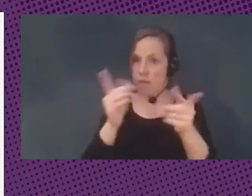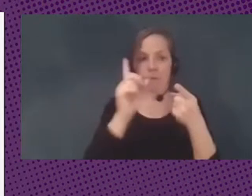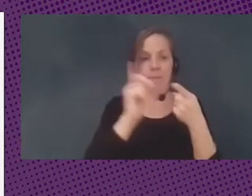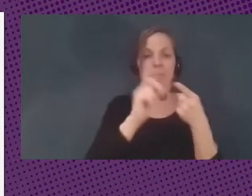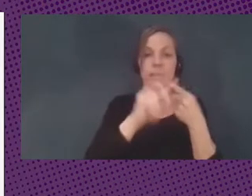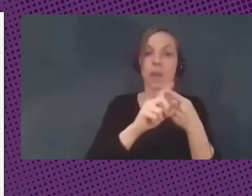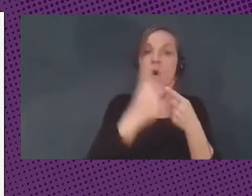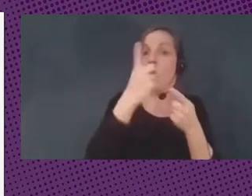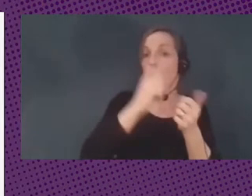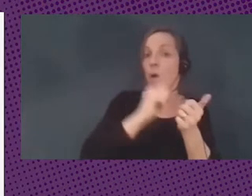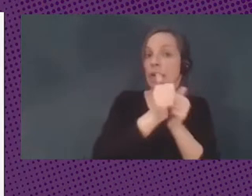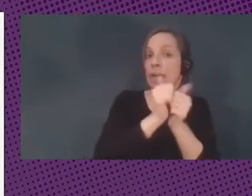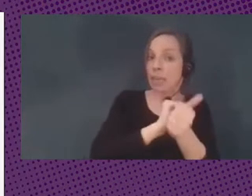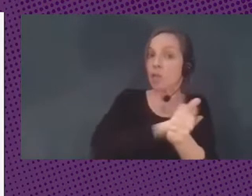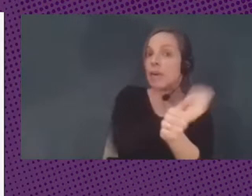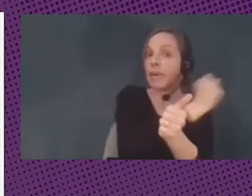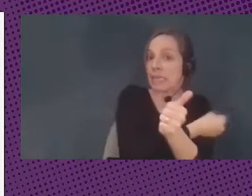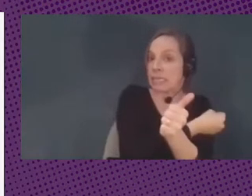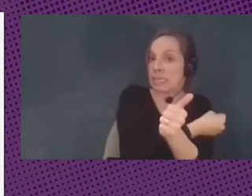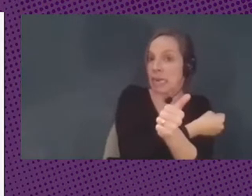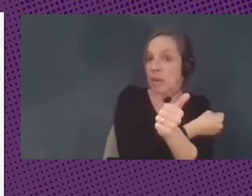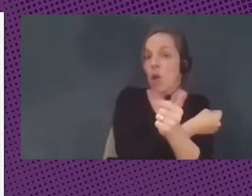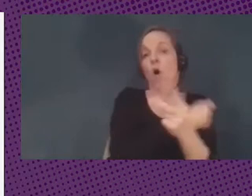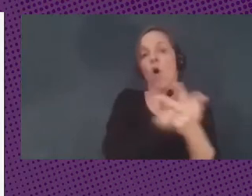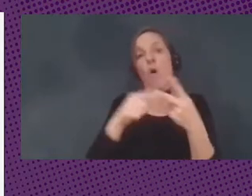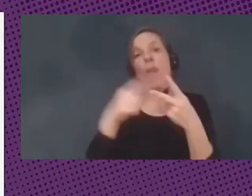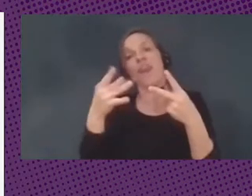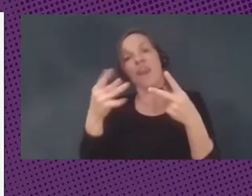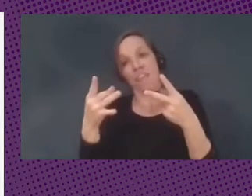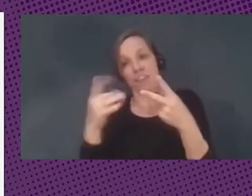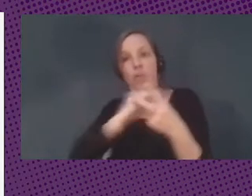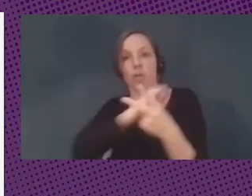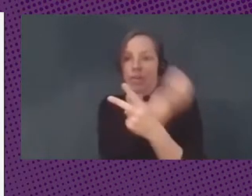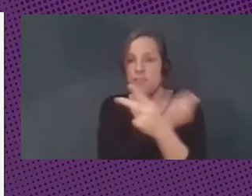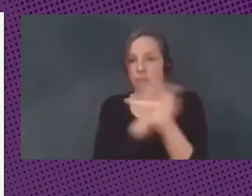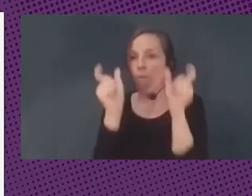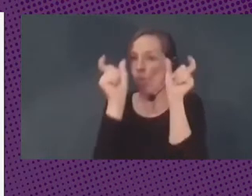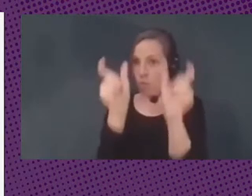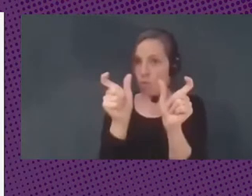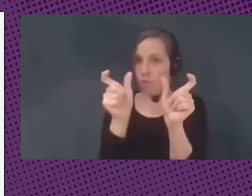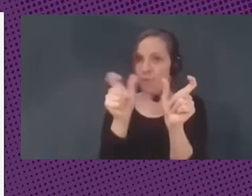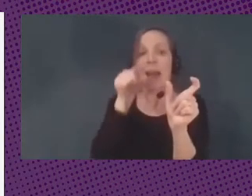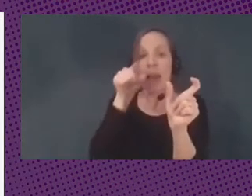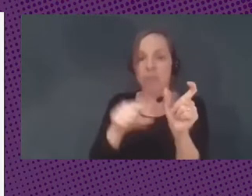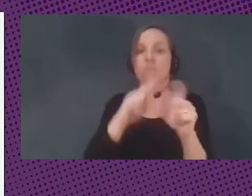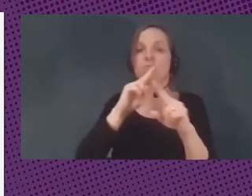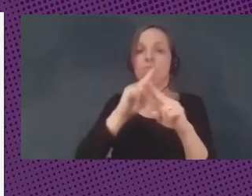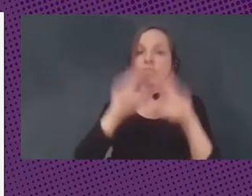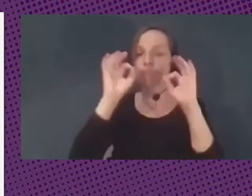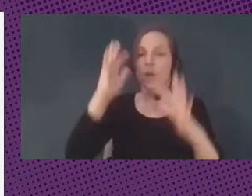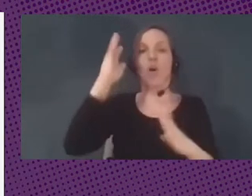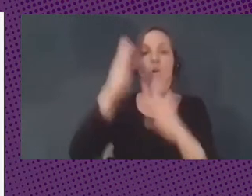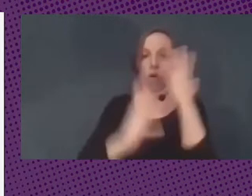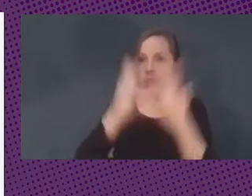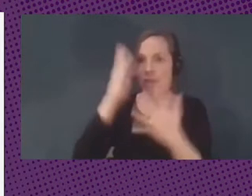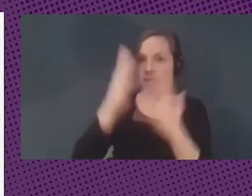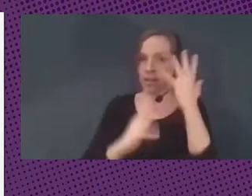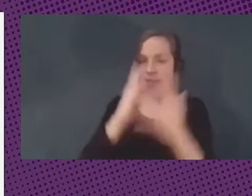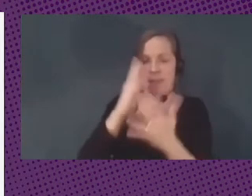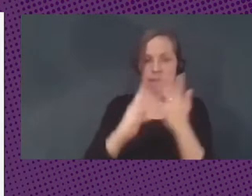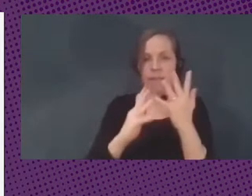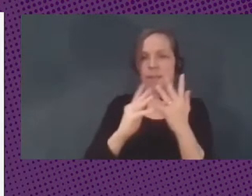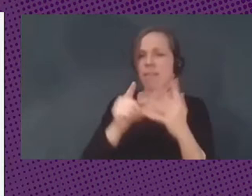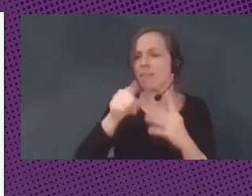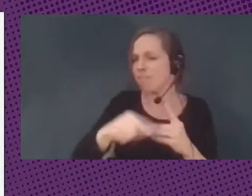crédito y un débito. Este nacimiento de la contabilidad fue fundamental para